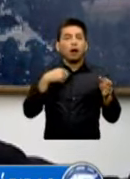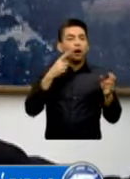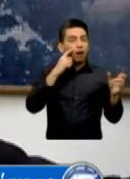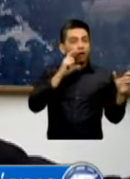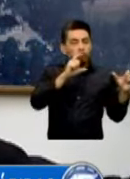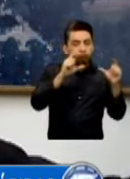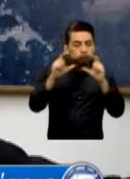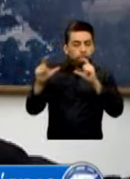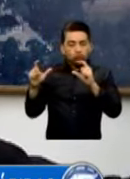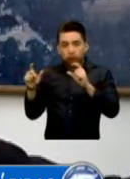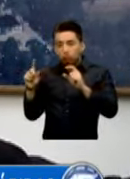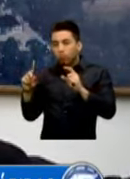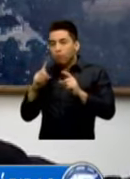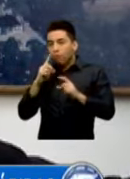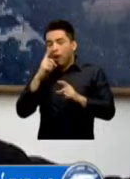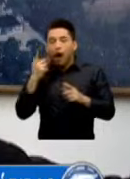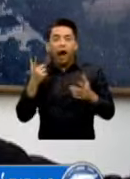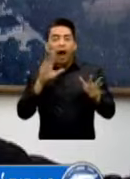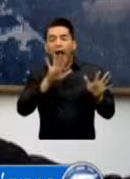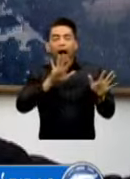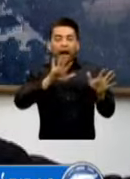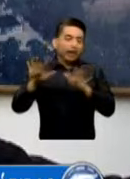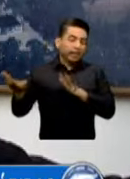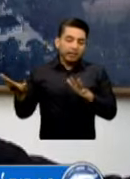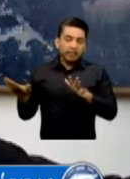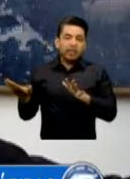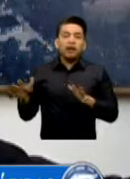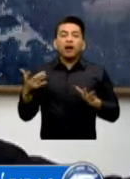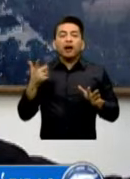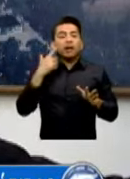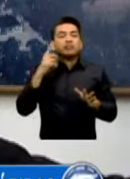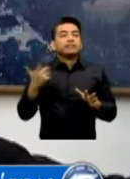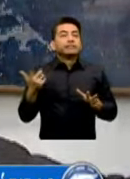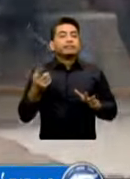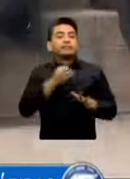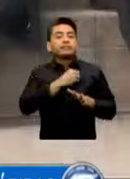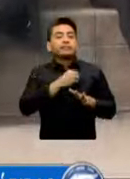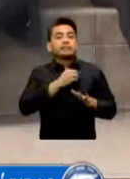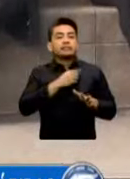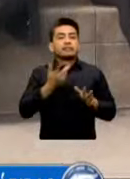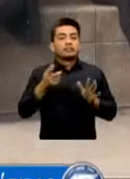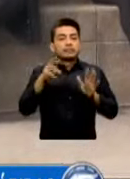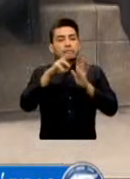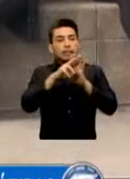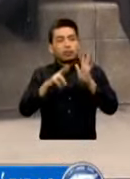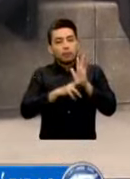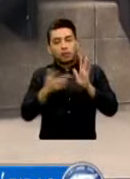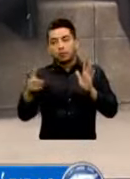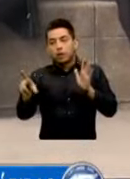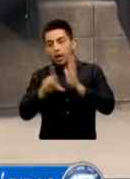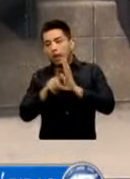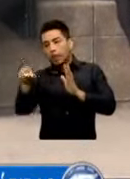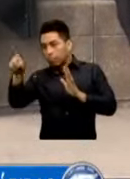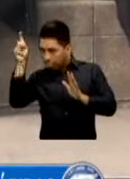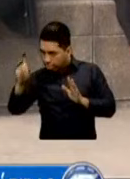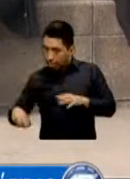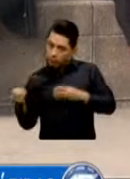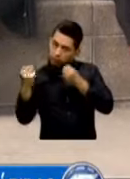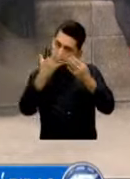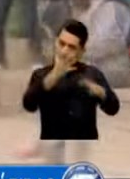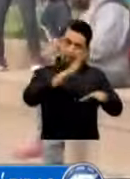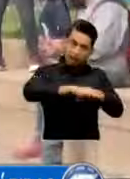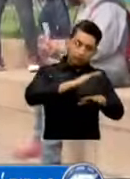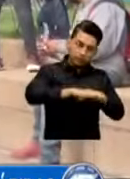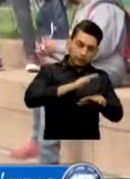está llevando Para eso están Digamos Todos los laboratorios Autorizados Que por normativa Y por ley Tienen que Reportar Estos resultados